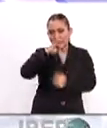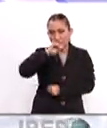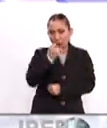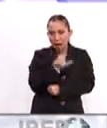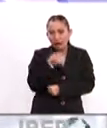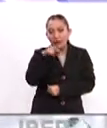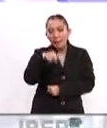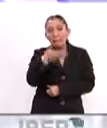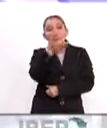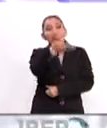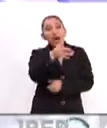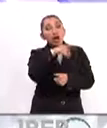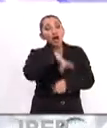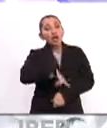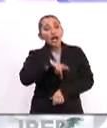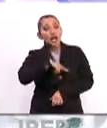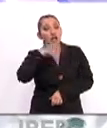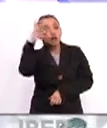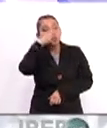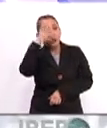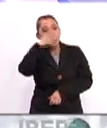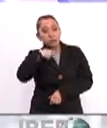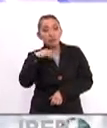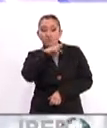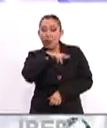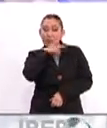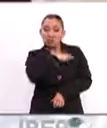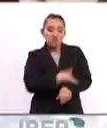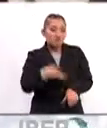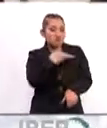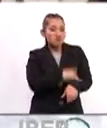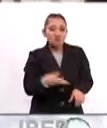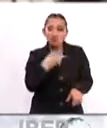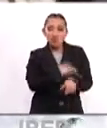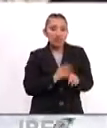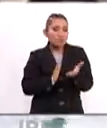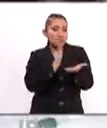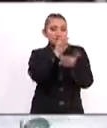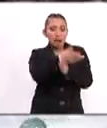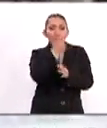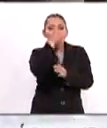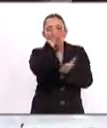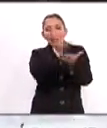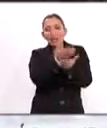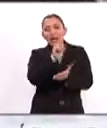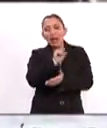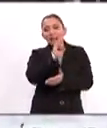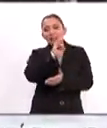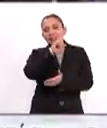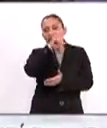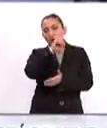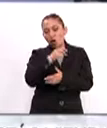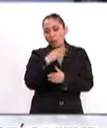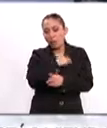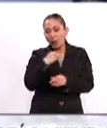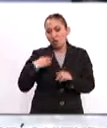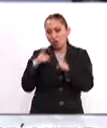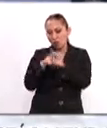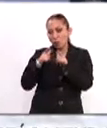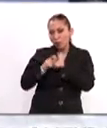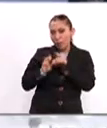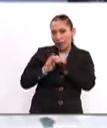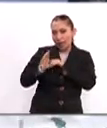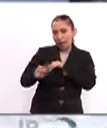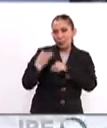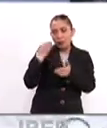Tijuana. Pidieron que el gobierno de Donald Trump acelere los trámites migratorios para solicitar asilo. Los integrantes de la caravana